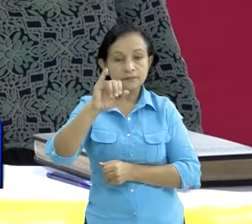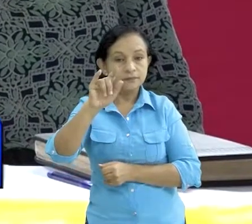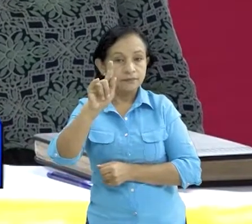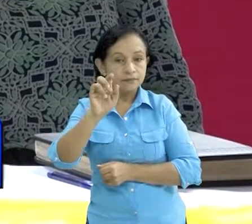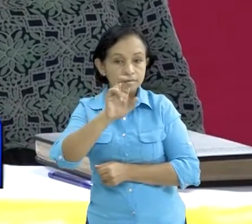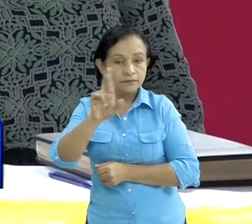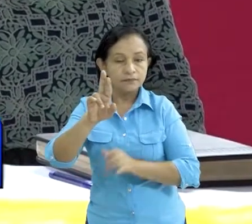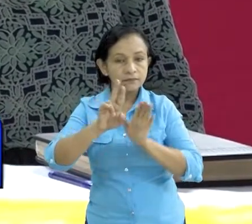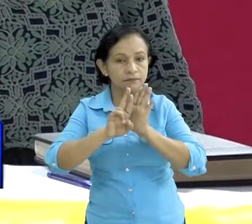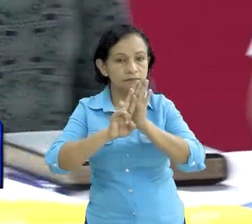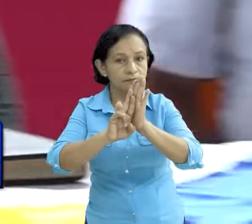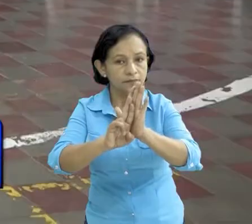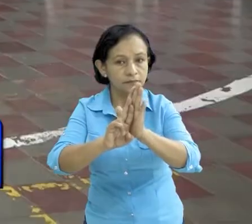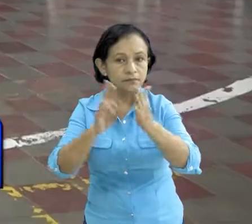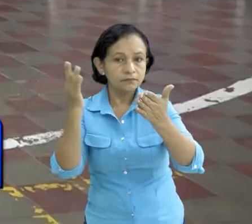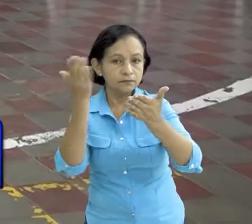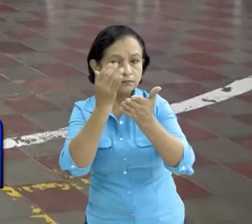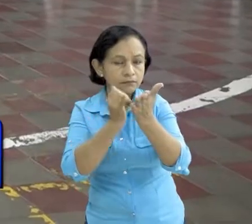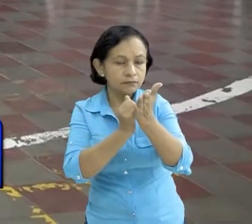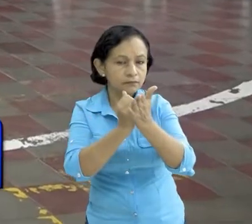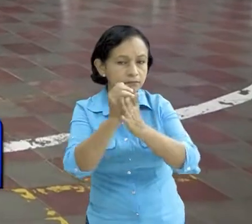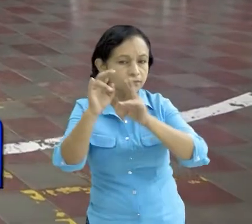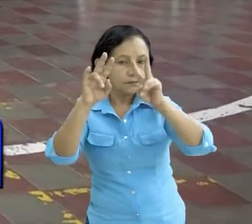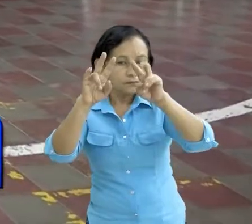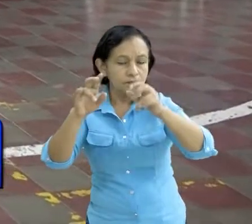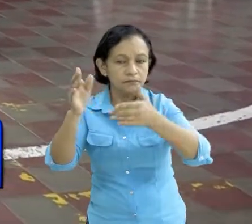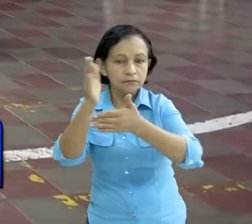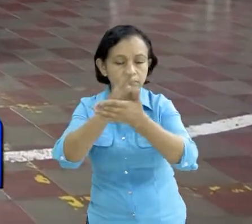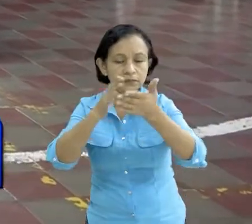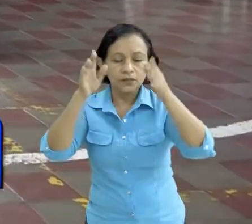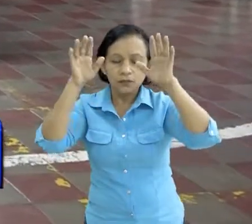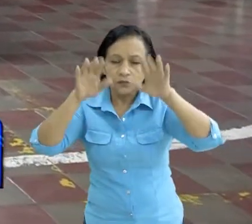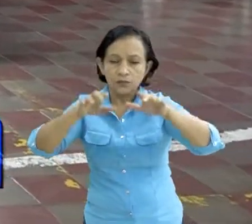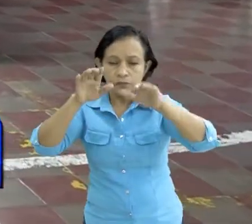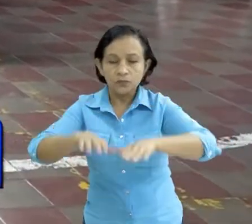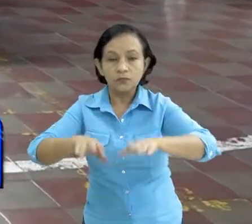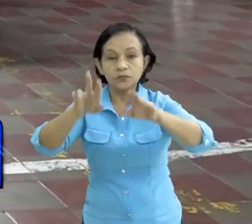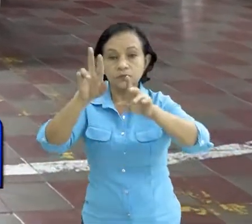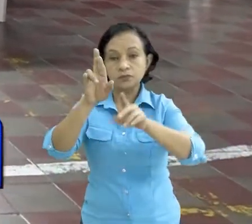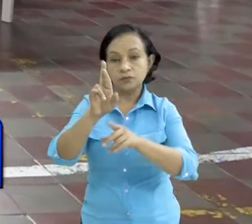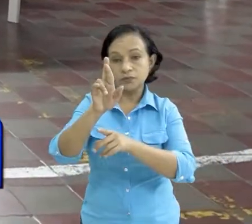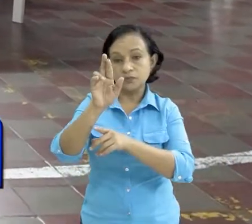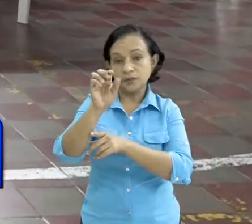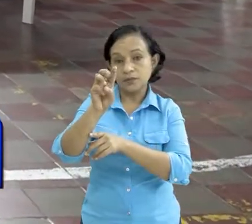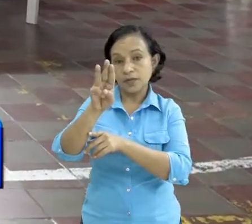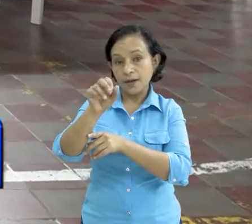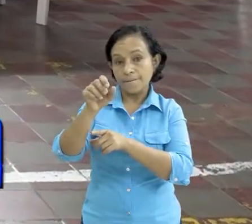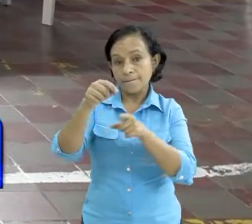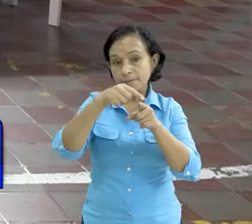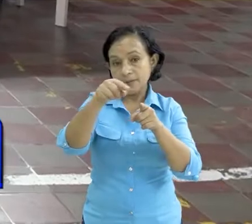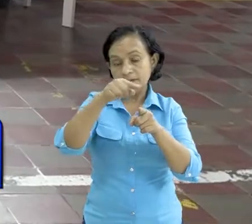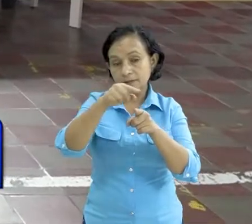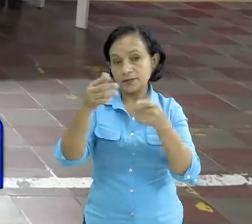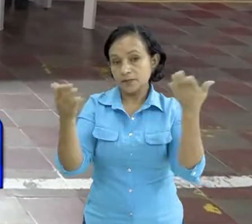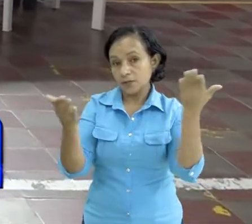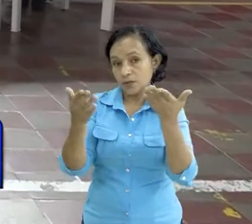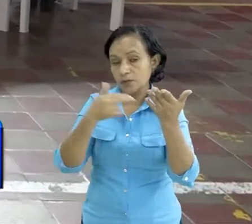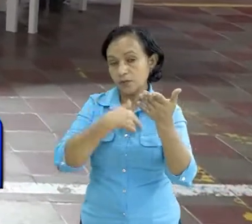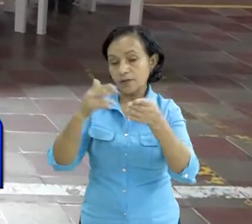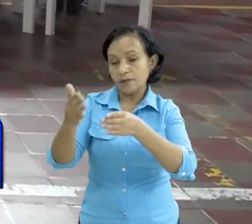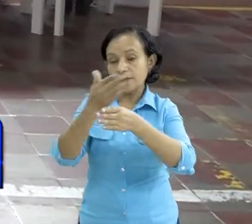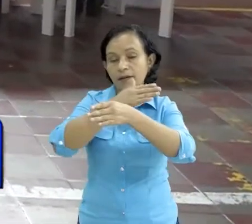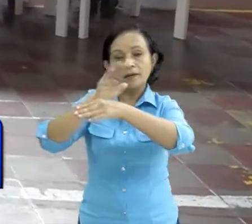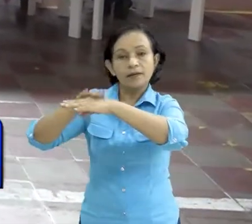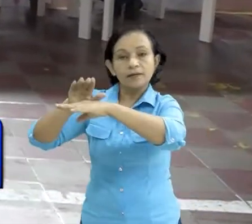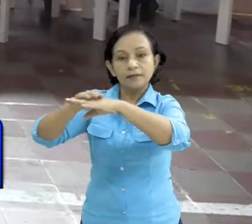presentaron resultados del estudio de evaluación de riesgos a inundaciones de rama y el plan de fortalecimiento del sistema de alerta